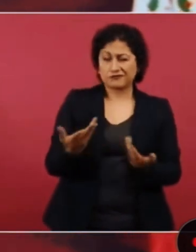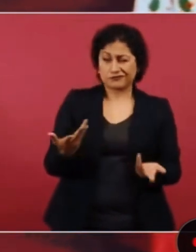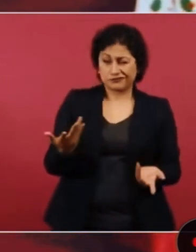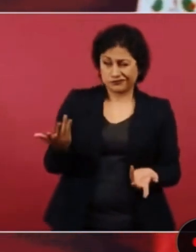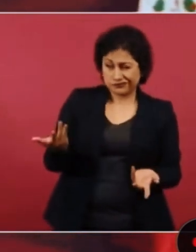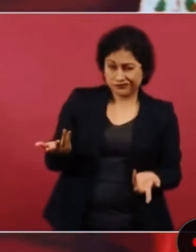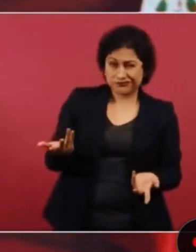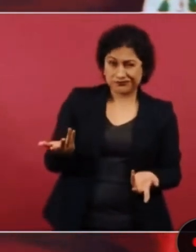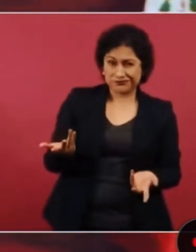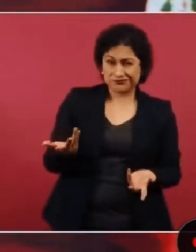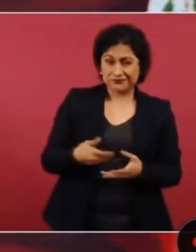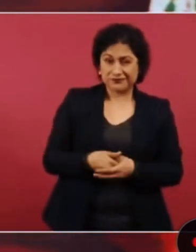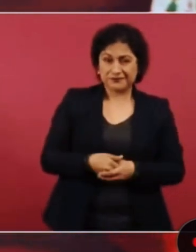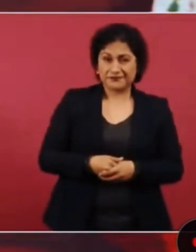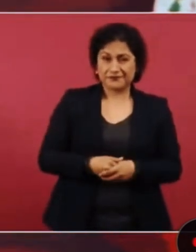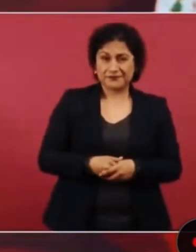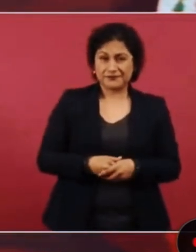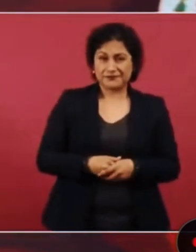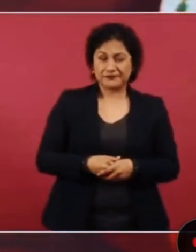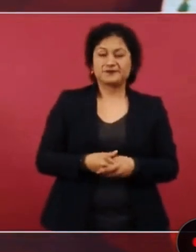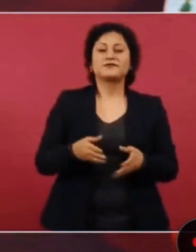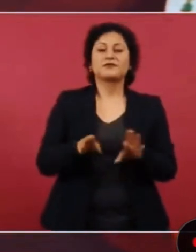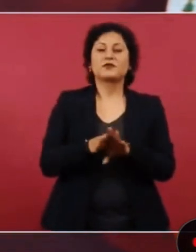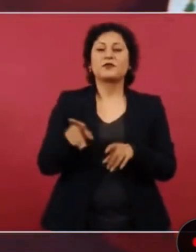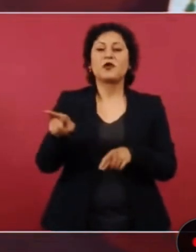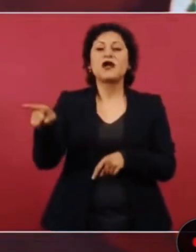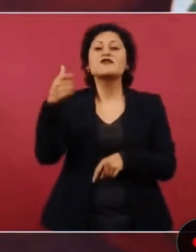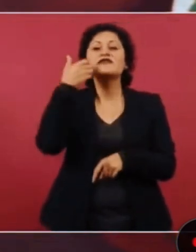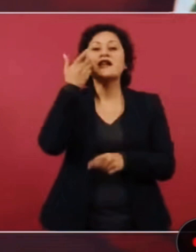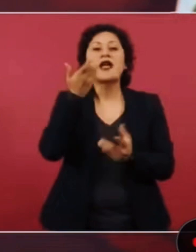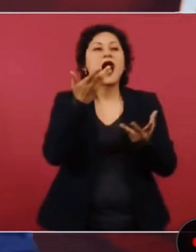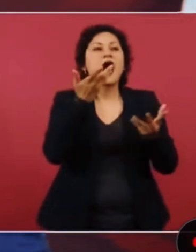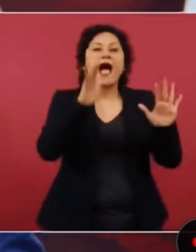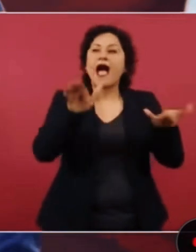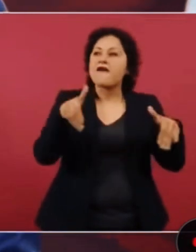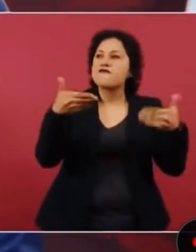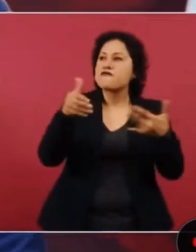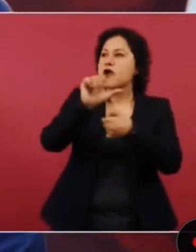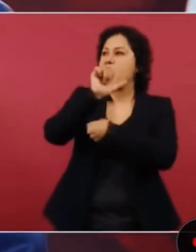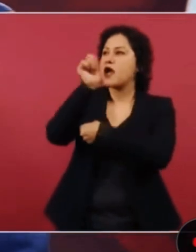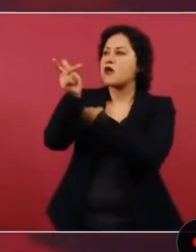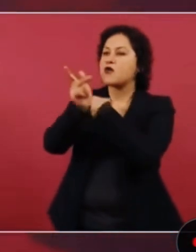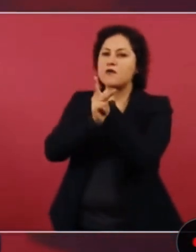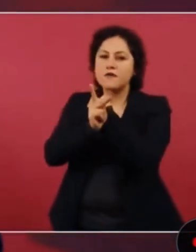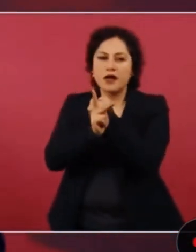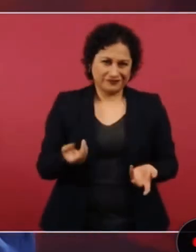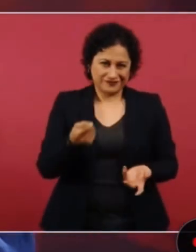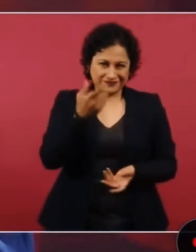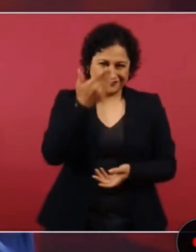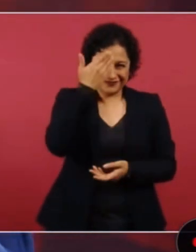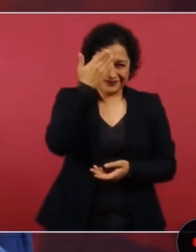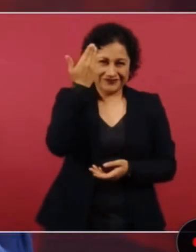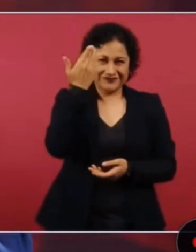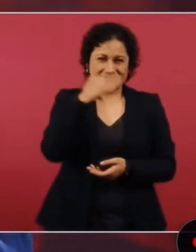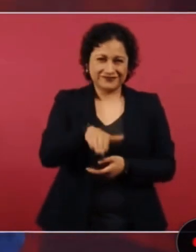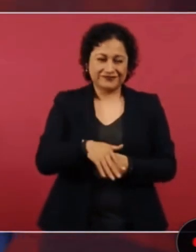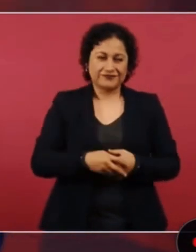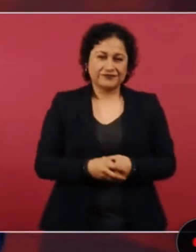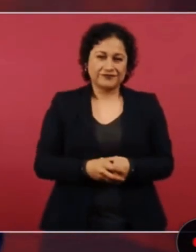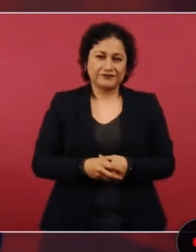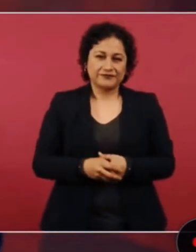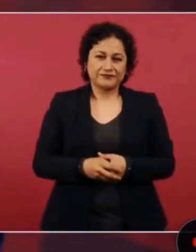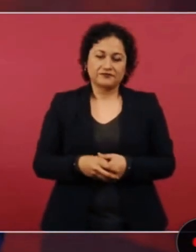a exaltar todo, a despreciar